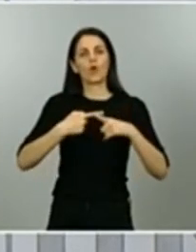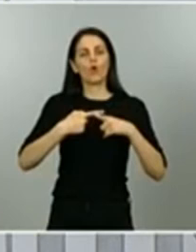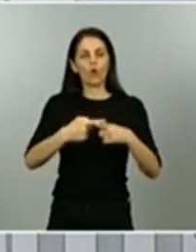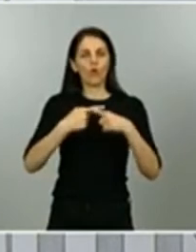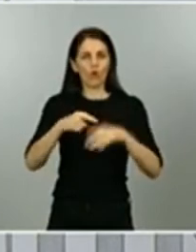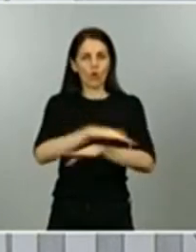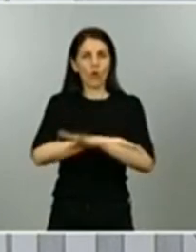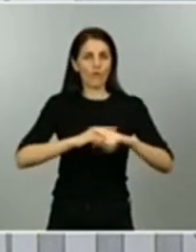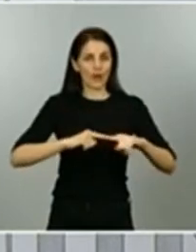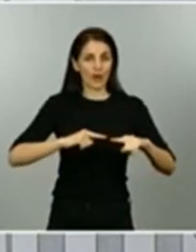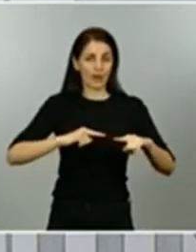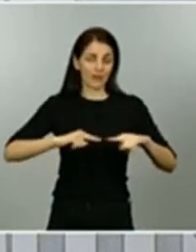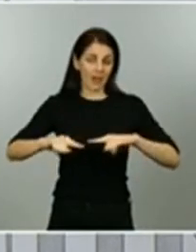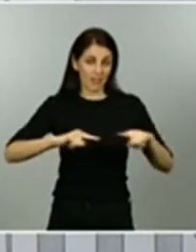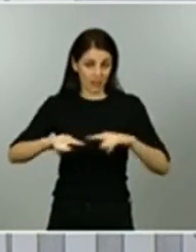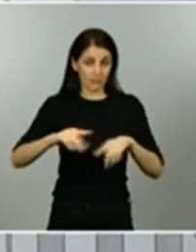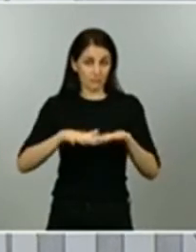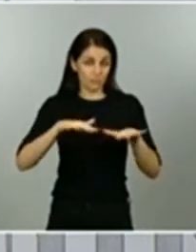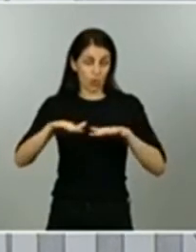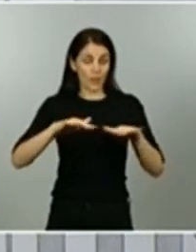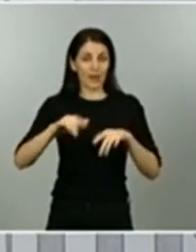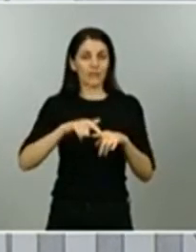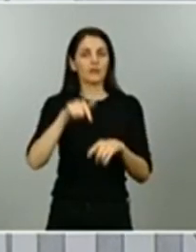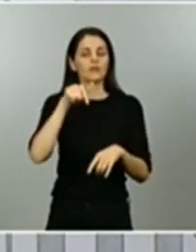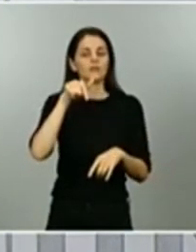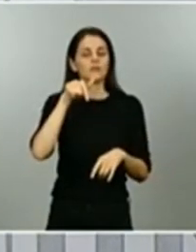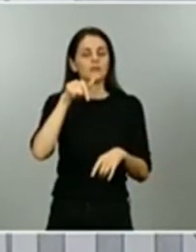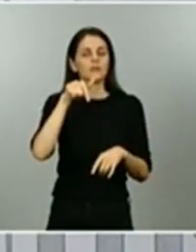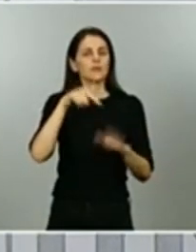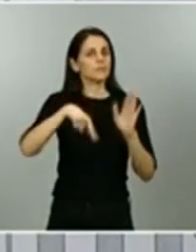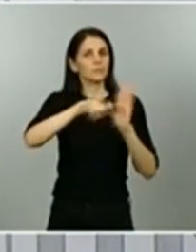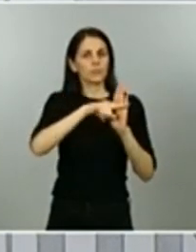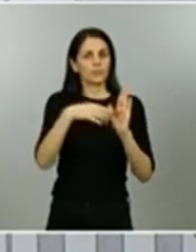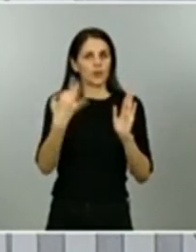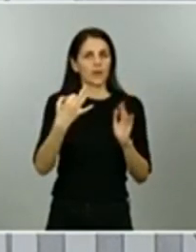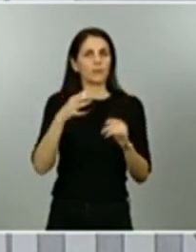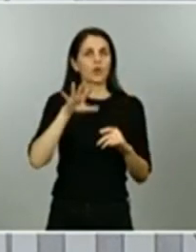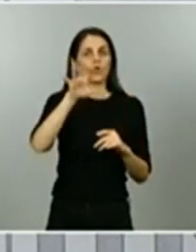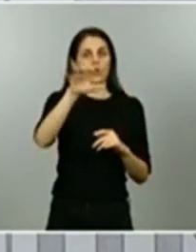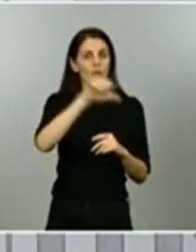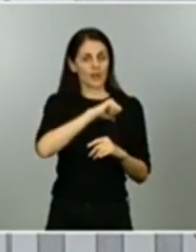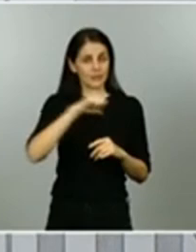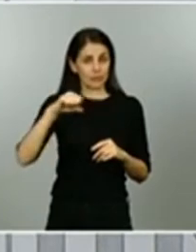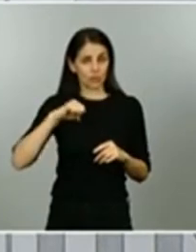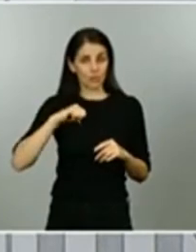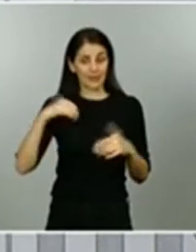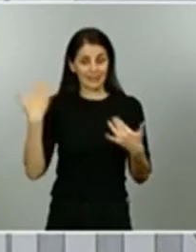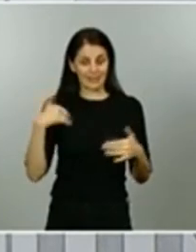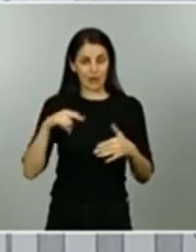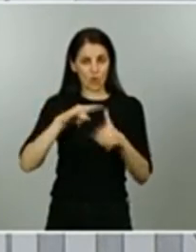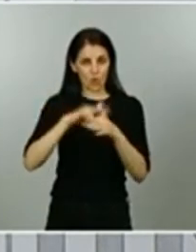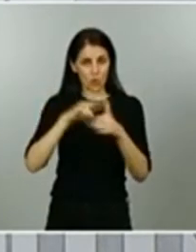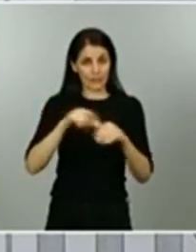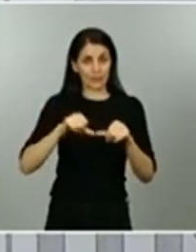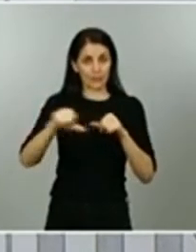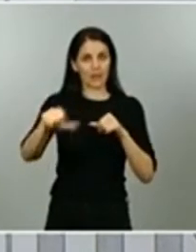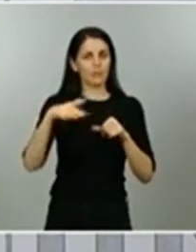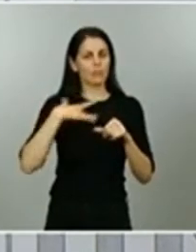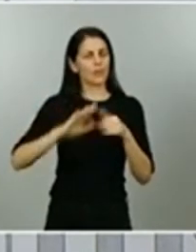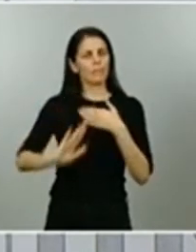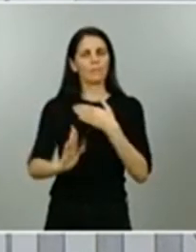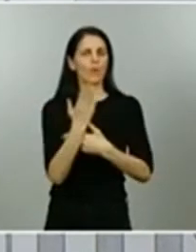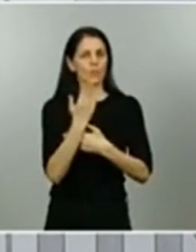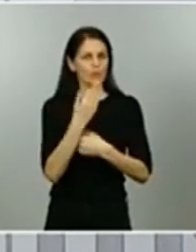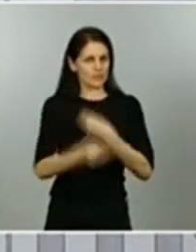lunes las comunidades autónomas pueden hacer entrega al ministerio de sus nuevas propuestas de progreso en principio